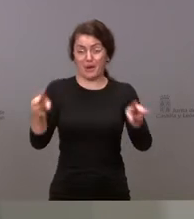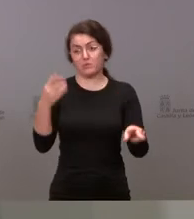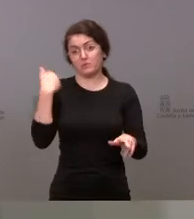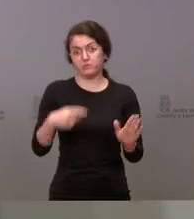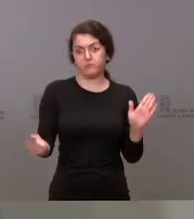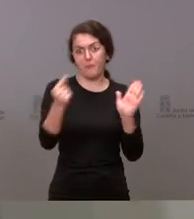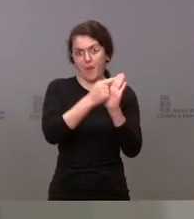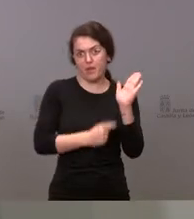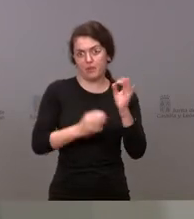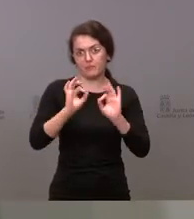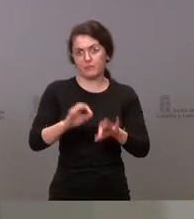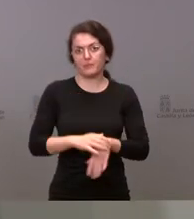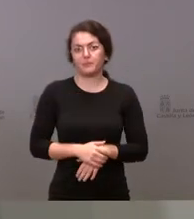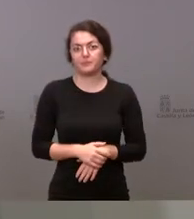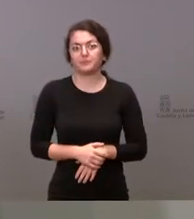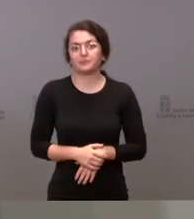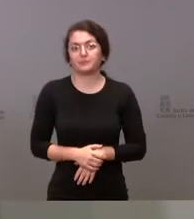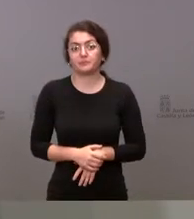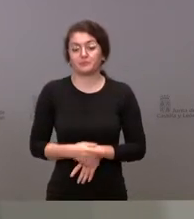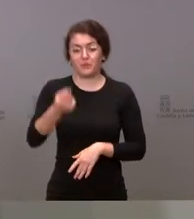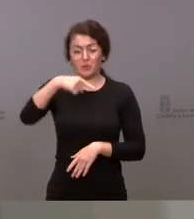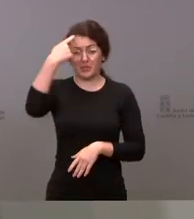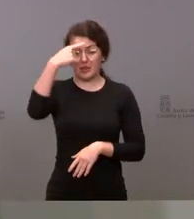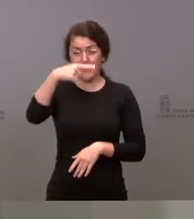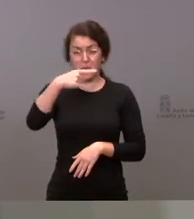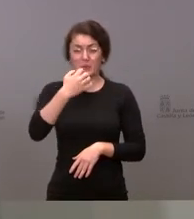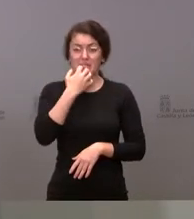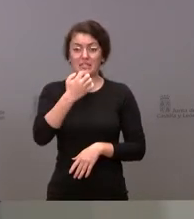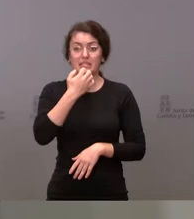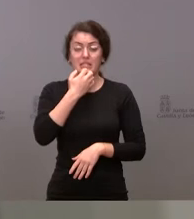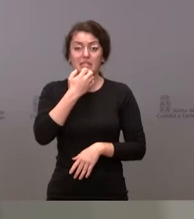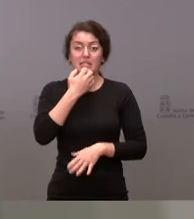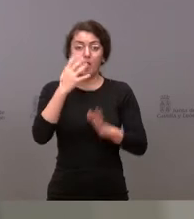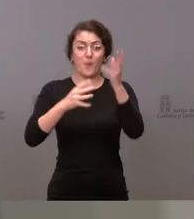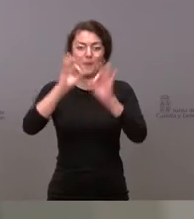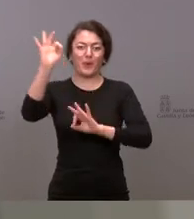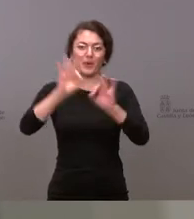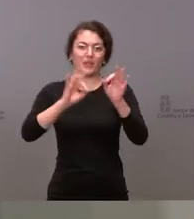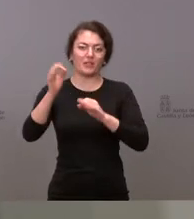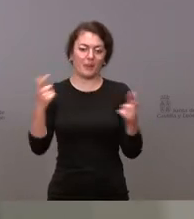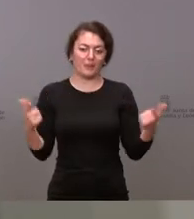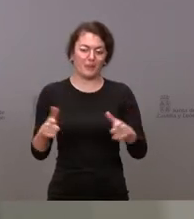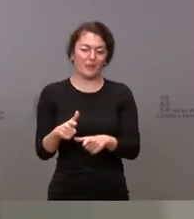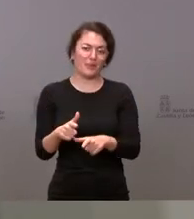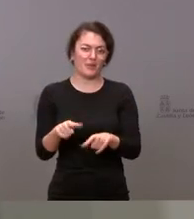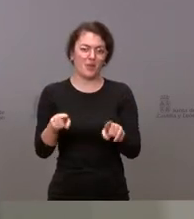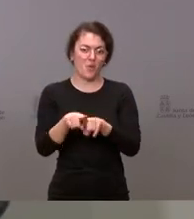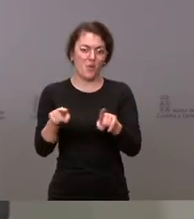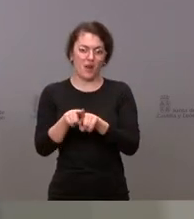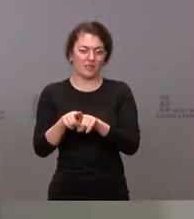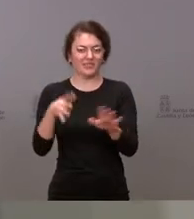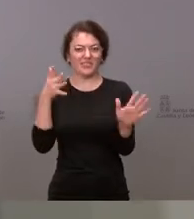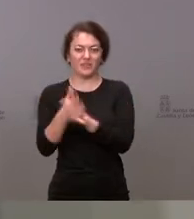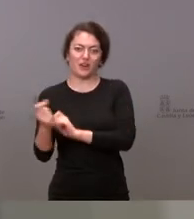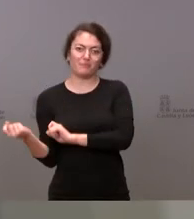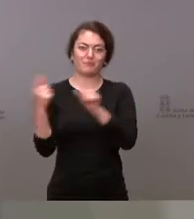que, aun con una relación mucho menor, pero siempre se acompañan los incrementos de incidencia de incrementos de saturación.